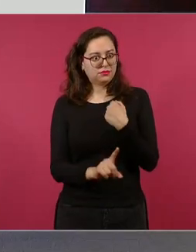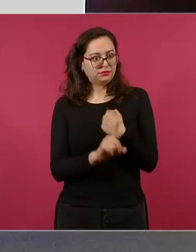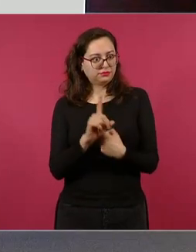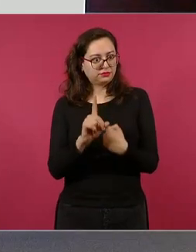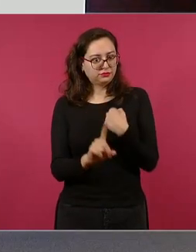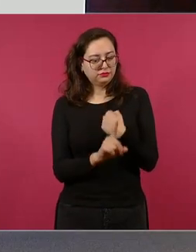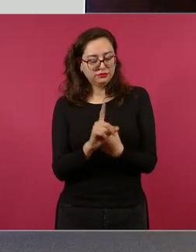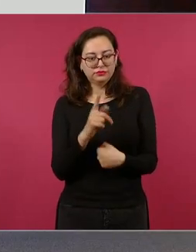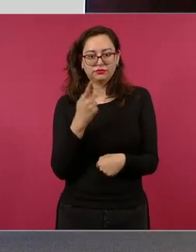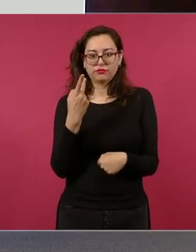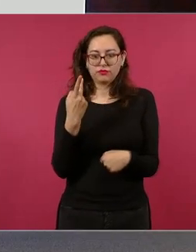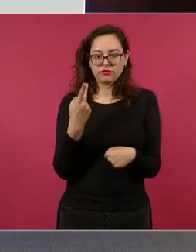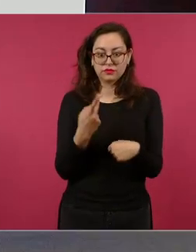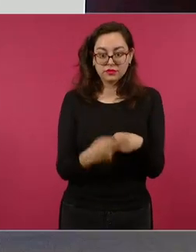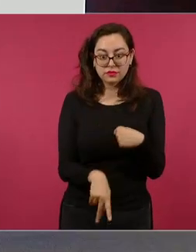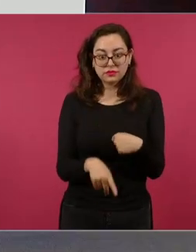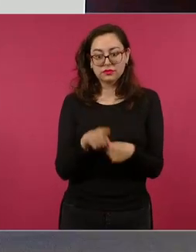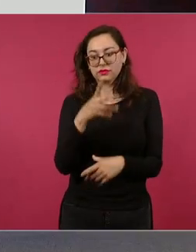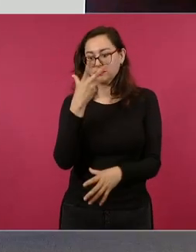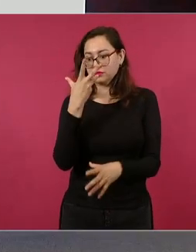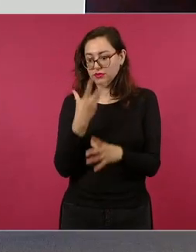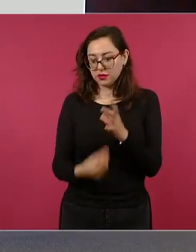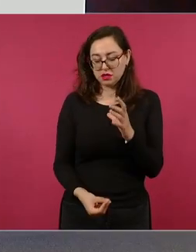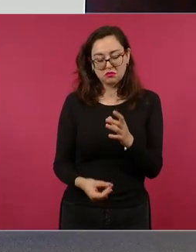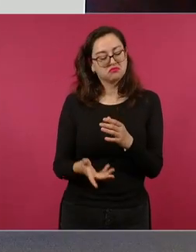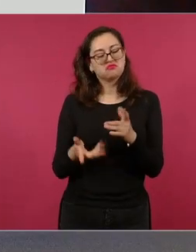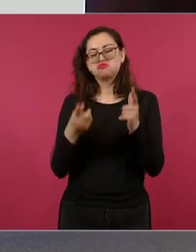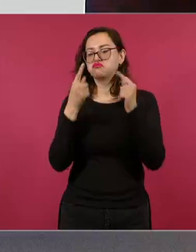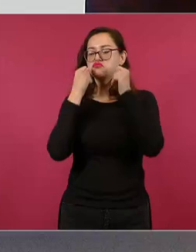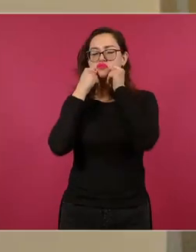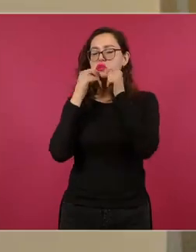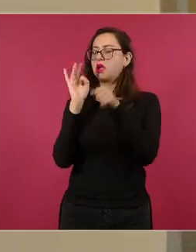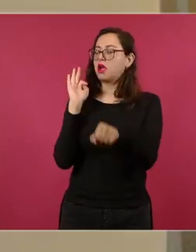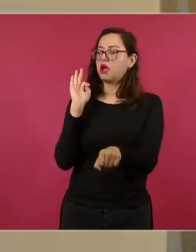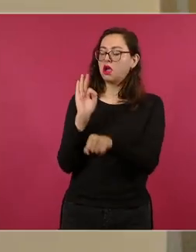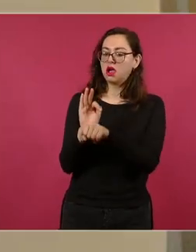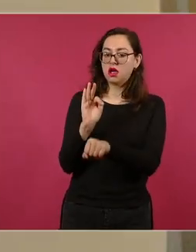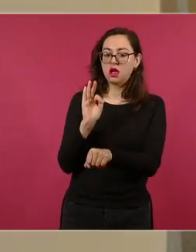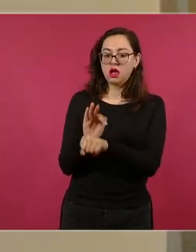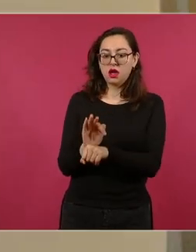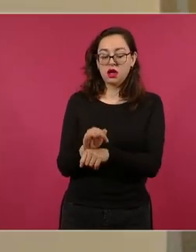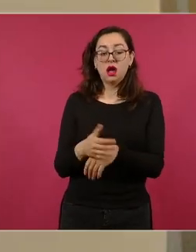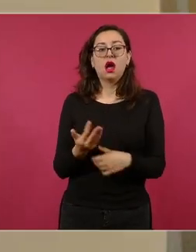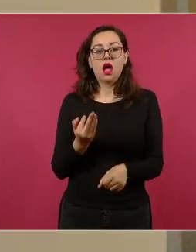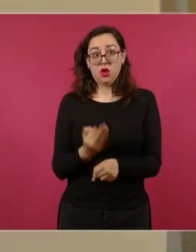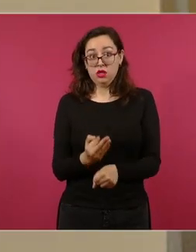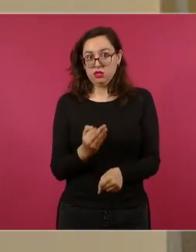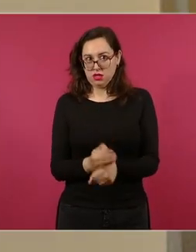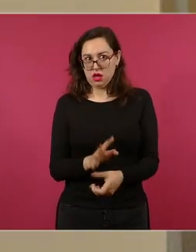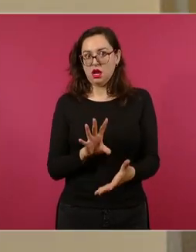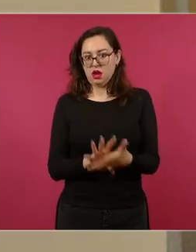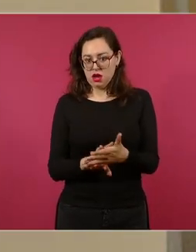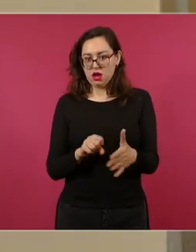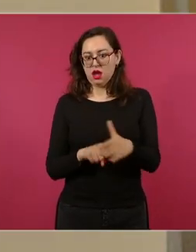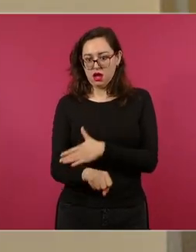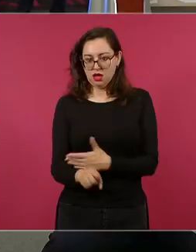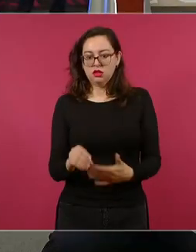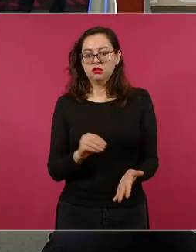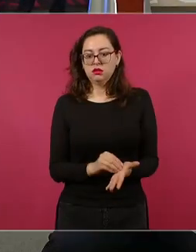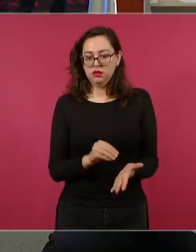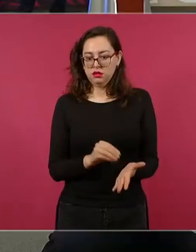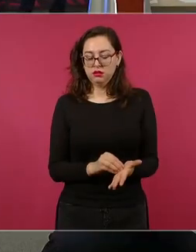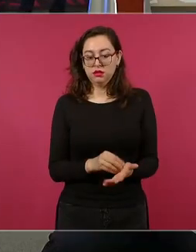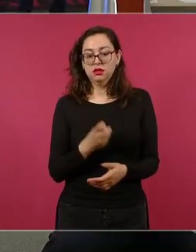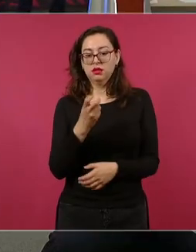investigación, por el riesgo de fuga o riesgo para las víctimas. Edgar Omar continúa aún en prisión. ¿Sería cuánto, señor